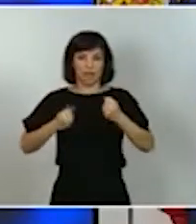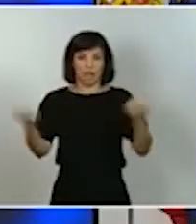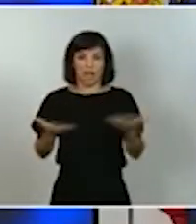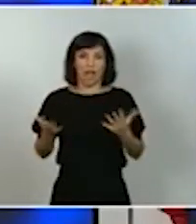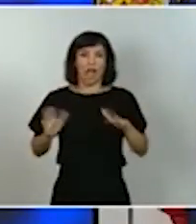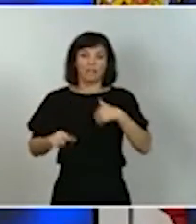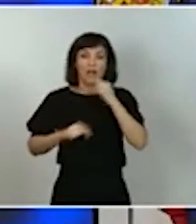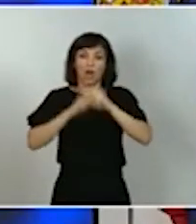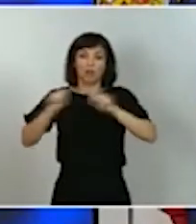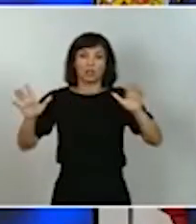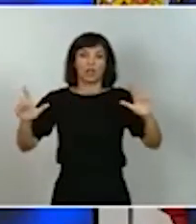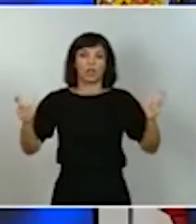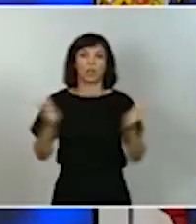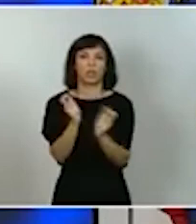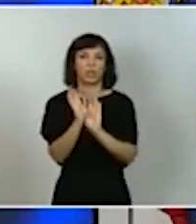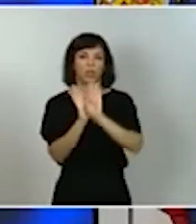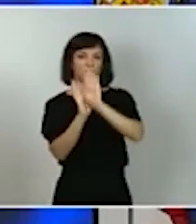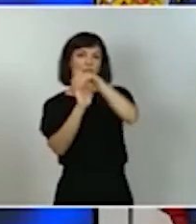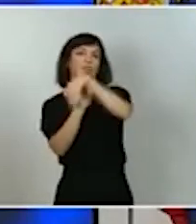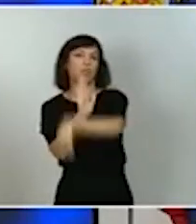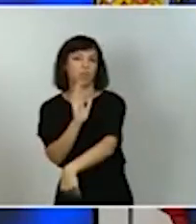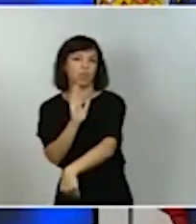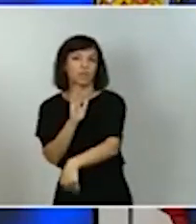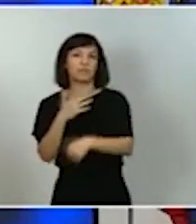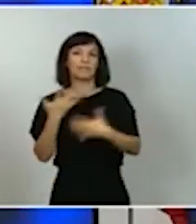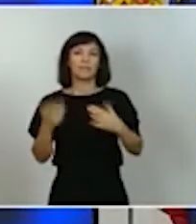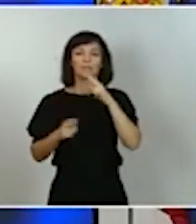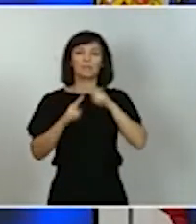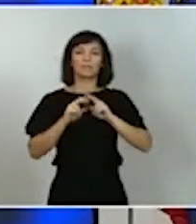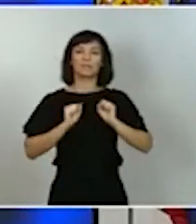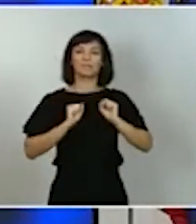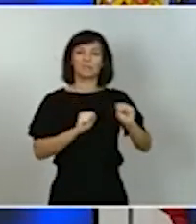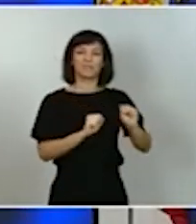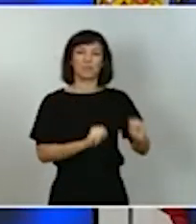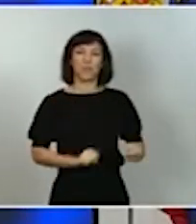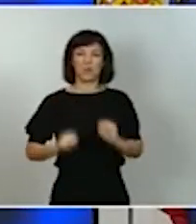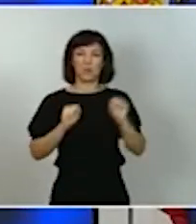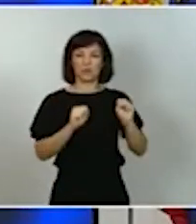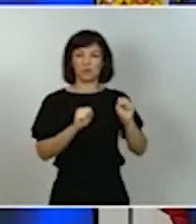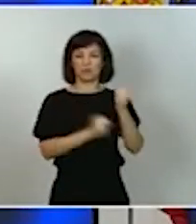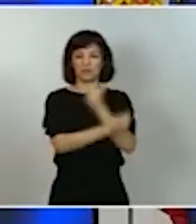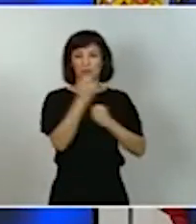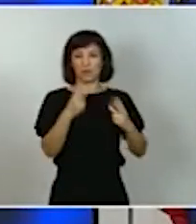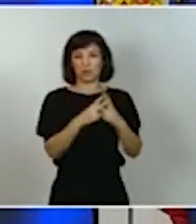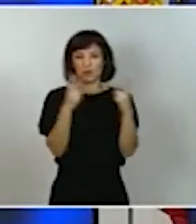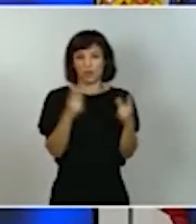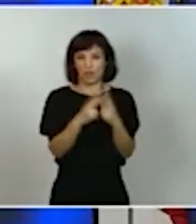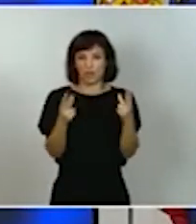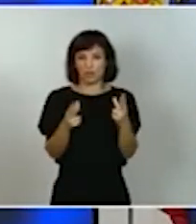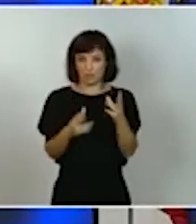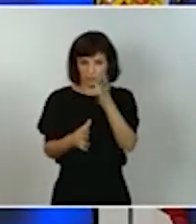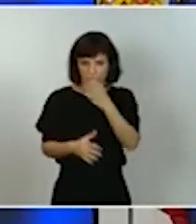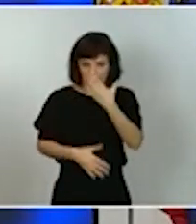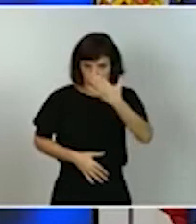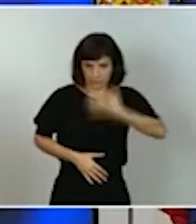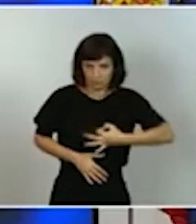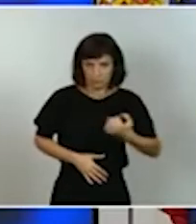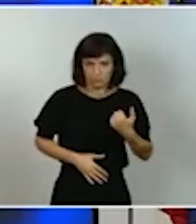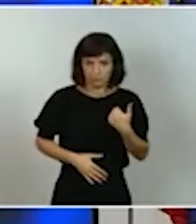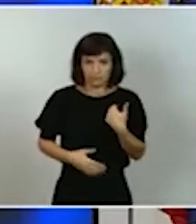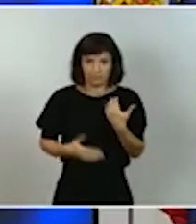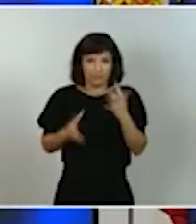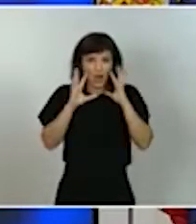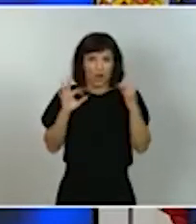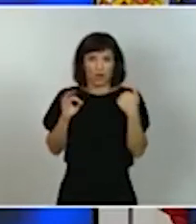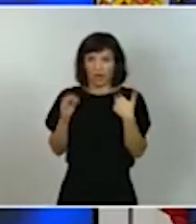y con un escudo económico y social sin precedentes, porque sin precedentes es, lógicamente, la emergencia sanitaria que estamos afrontando